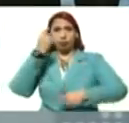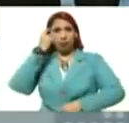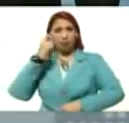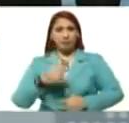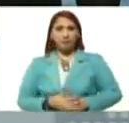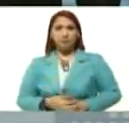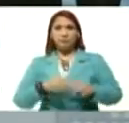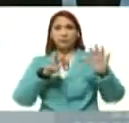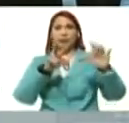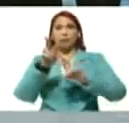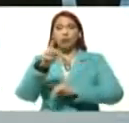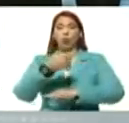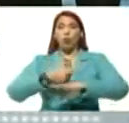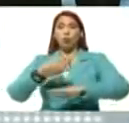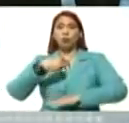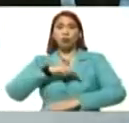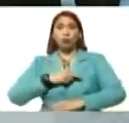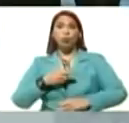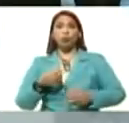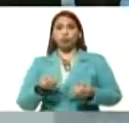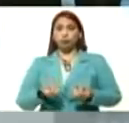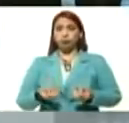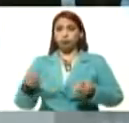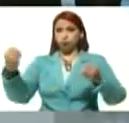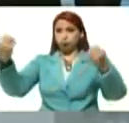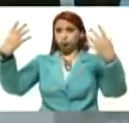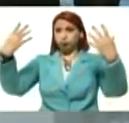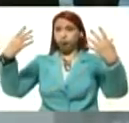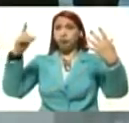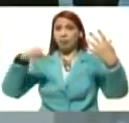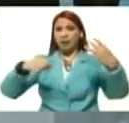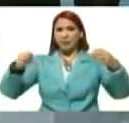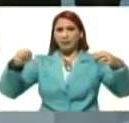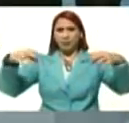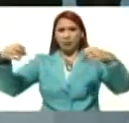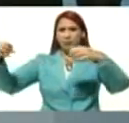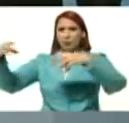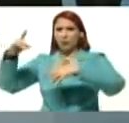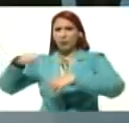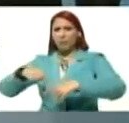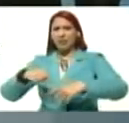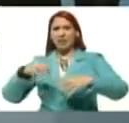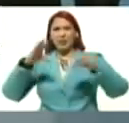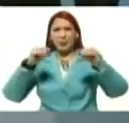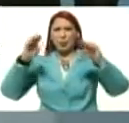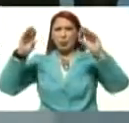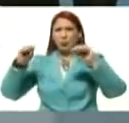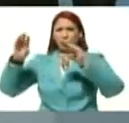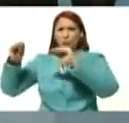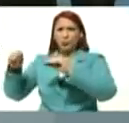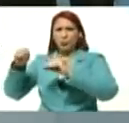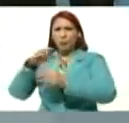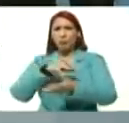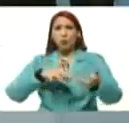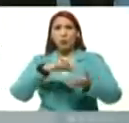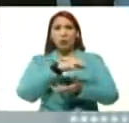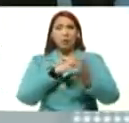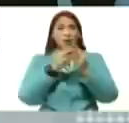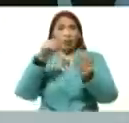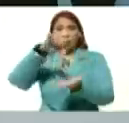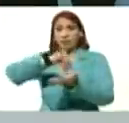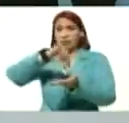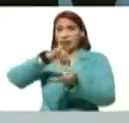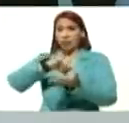en 72 horas, le pusimos el servicio eléctrico, al pueblo de Aragua, pero eso creó, flirqueo, y problemas, en toda la región, centro